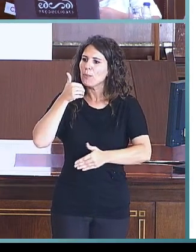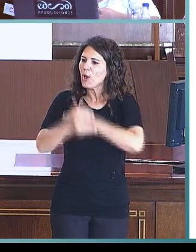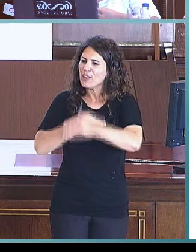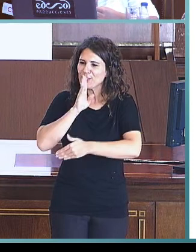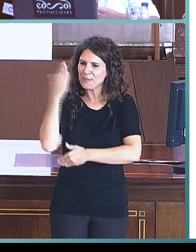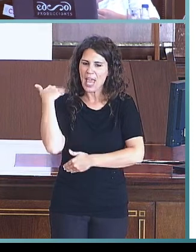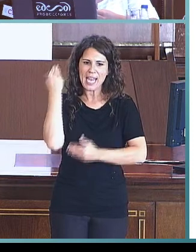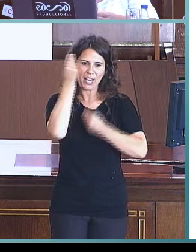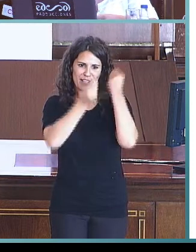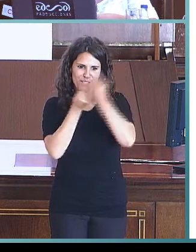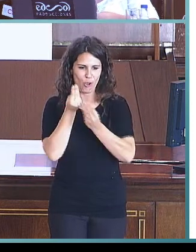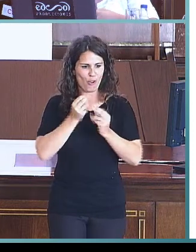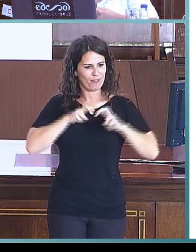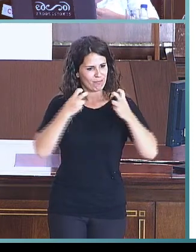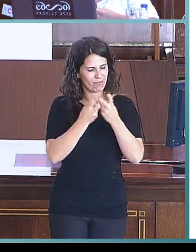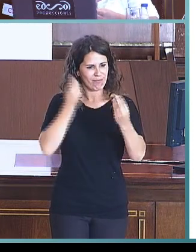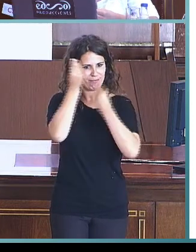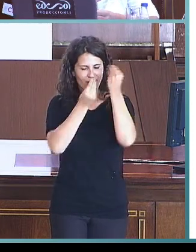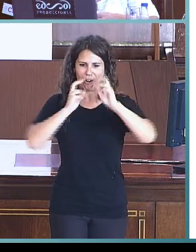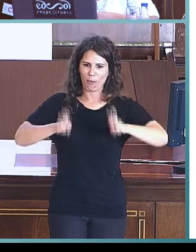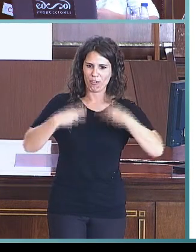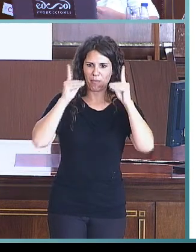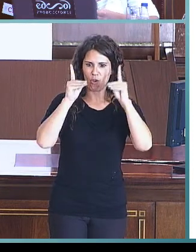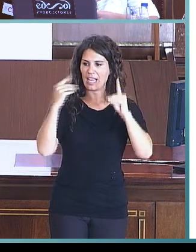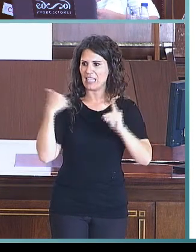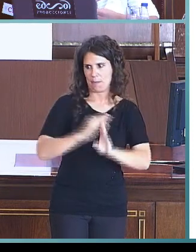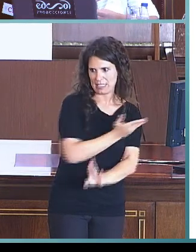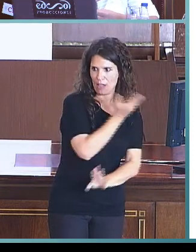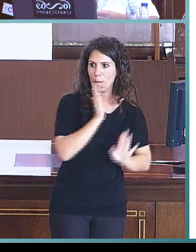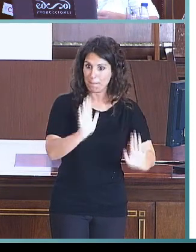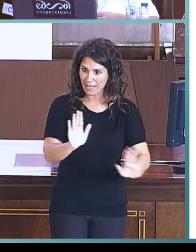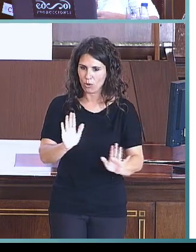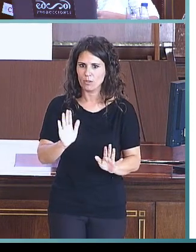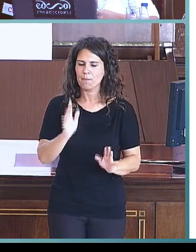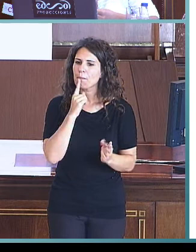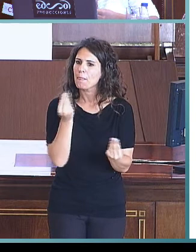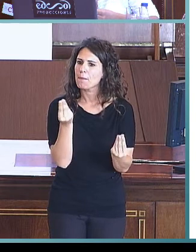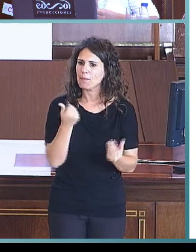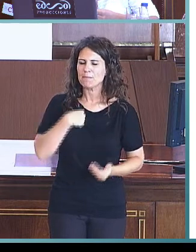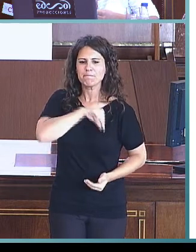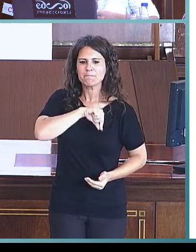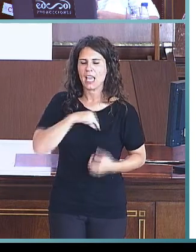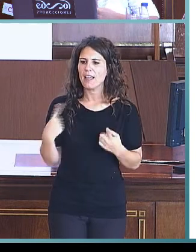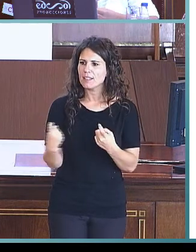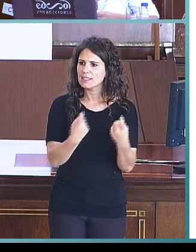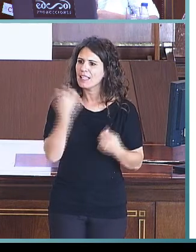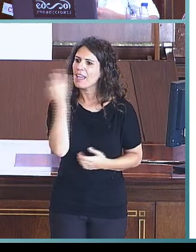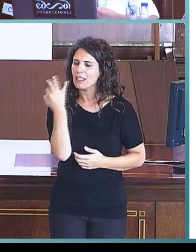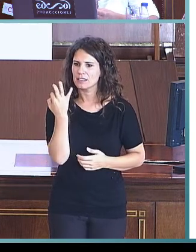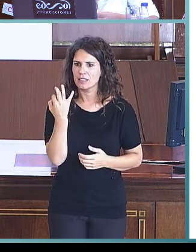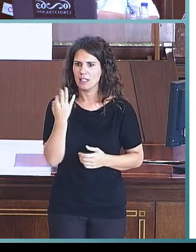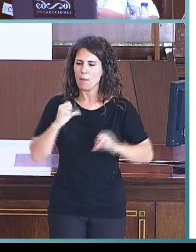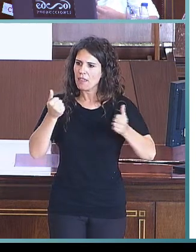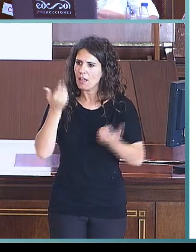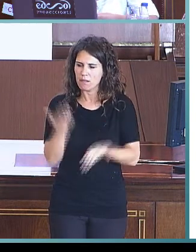de ese proceso de plantearnos una renovación pedagógica, se nos hacía necesario también el empezar a evaluar el